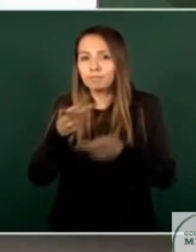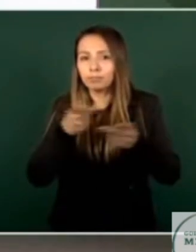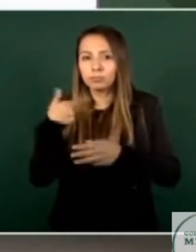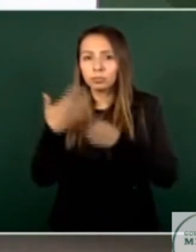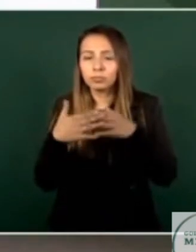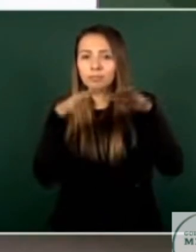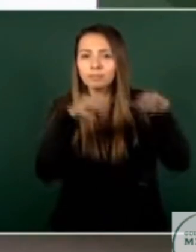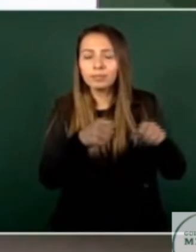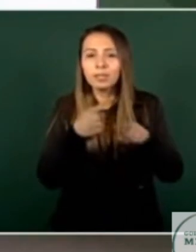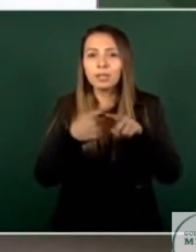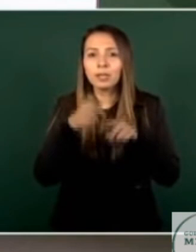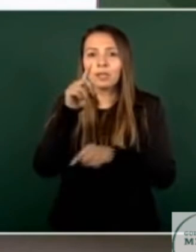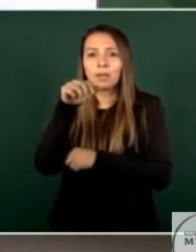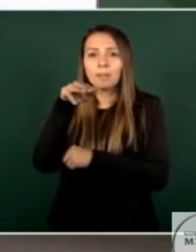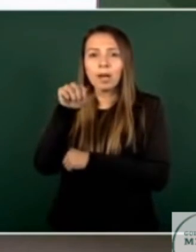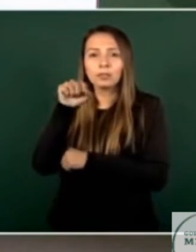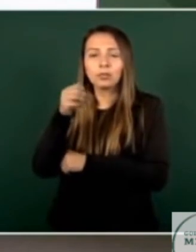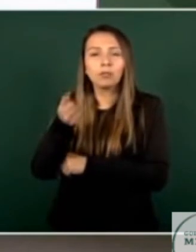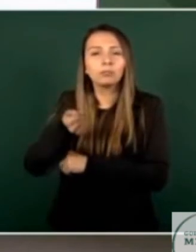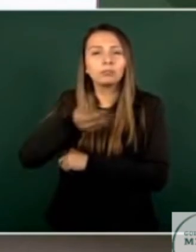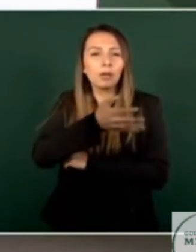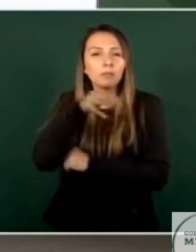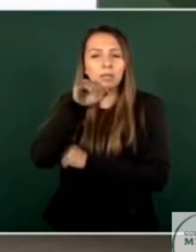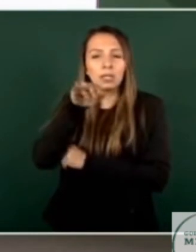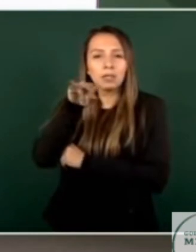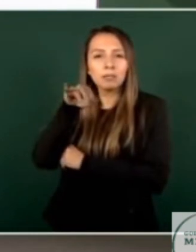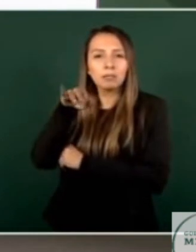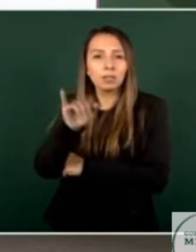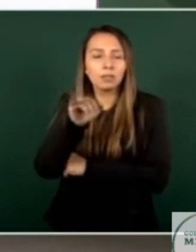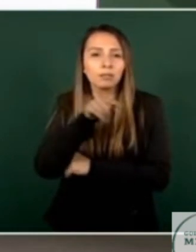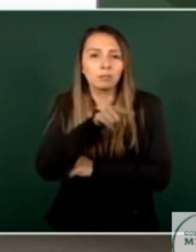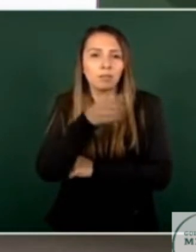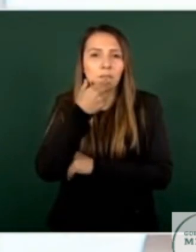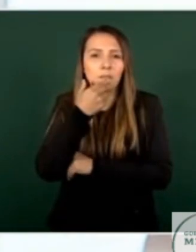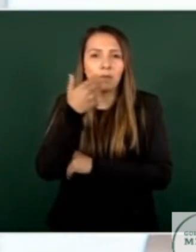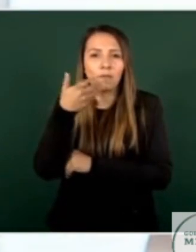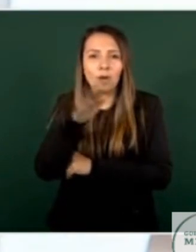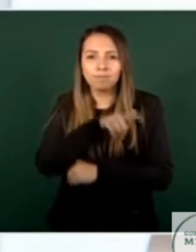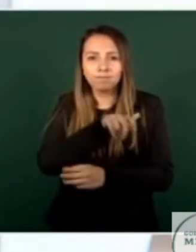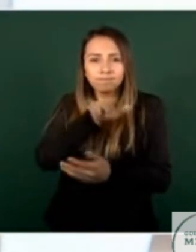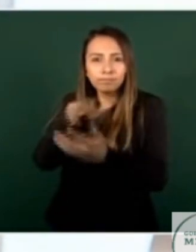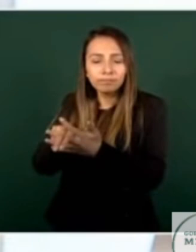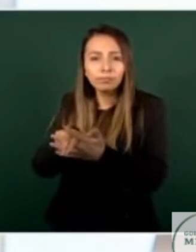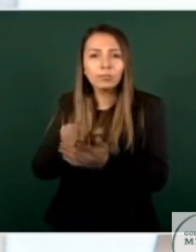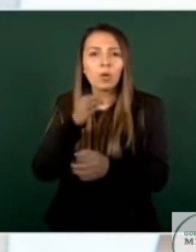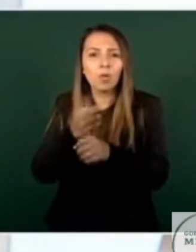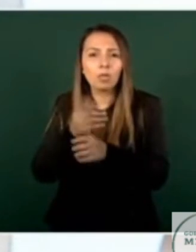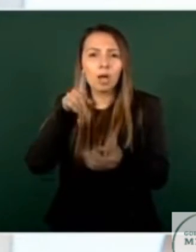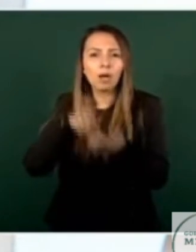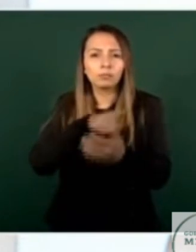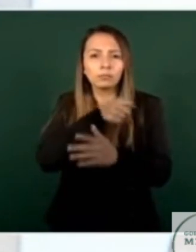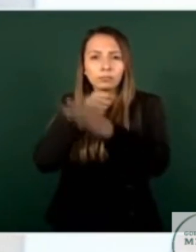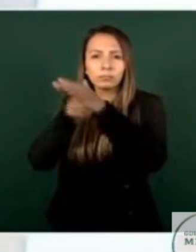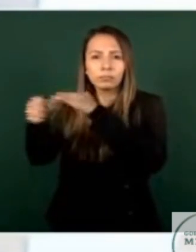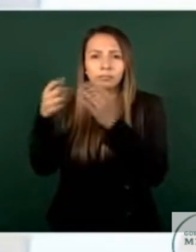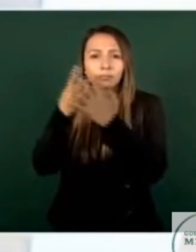alias El Minimi como autor intelectual que como ustedes saben está recluido en un penal en Estados Unidos